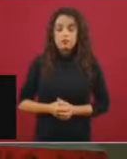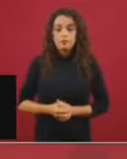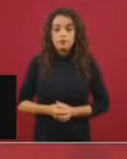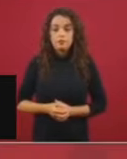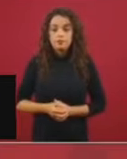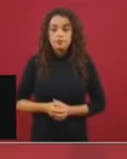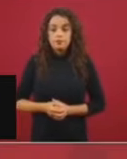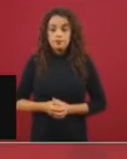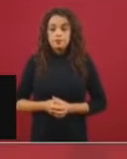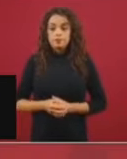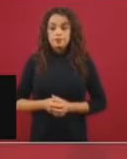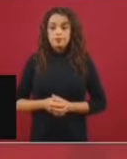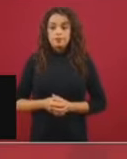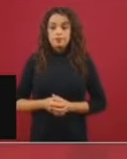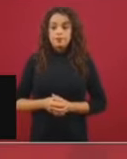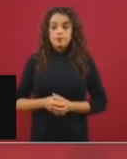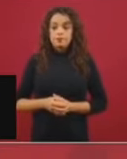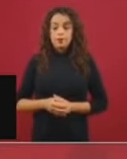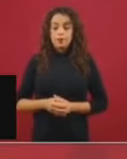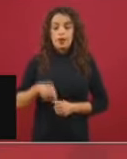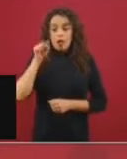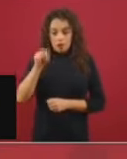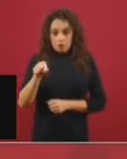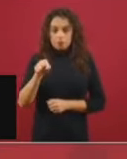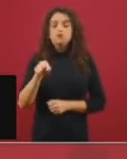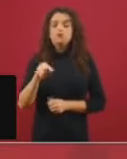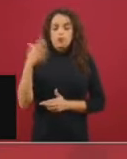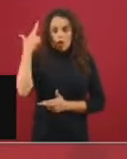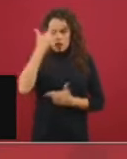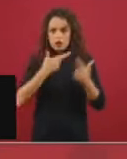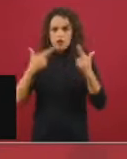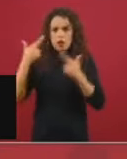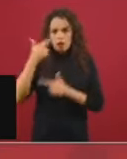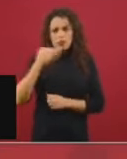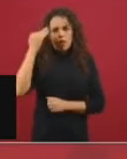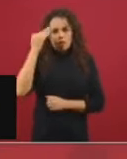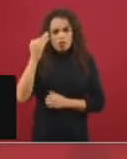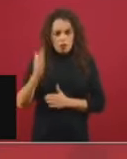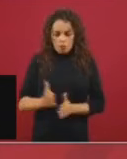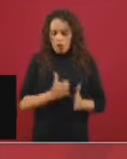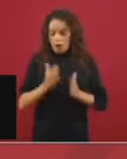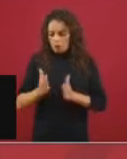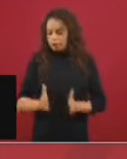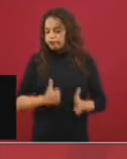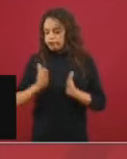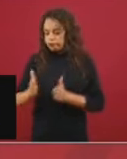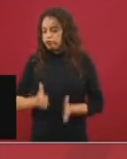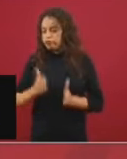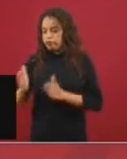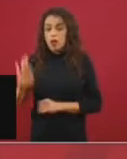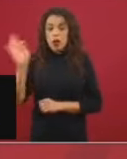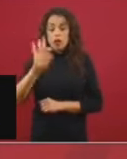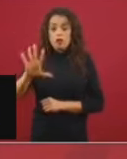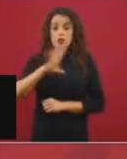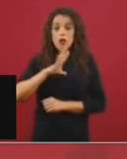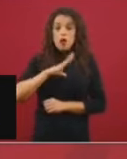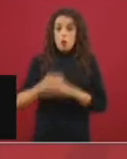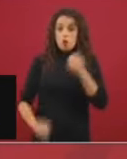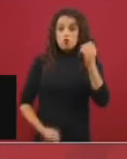Y este lineamiento lo revisamos periódicamente conforme surge alguna evidencia científica